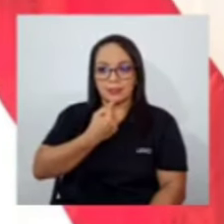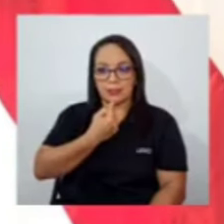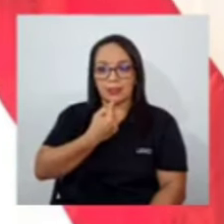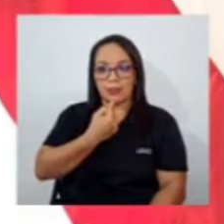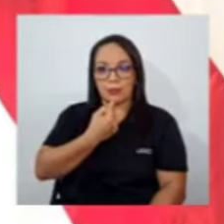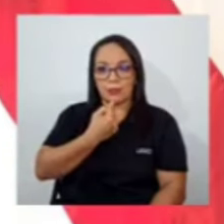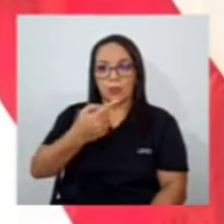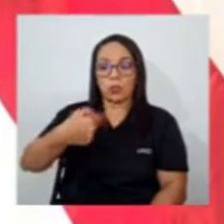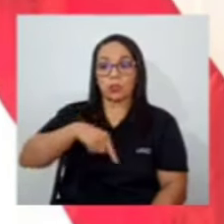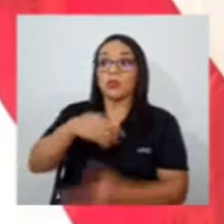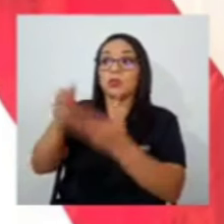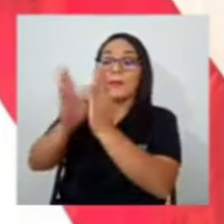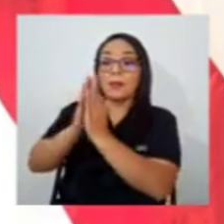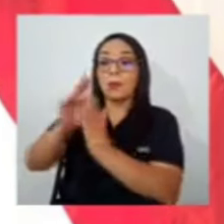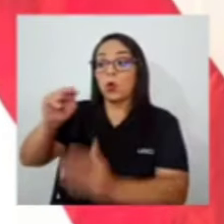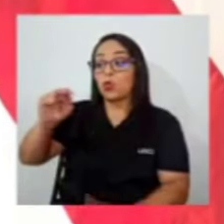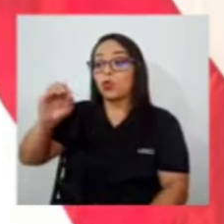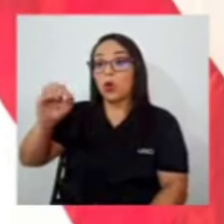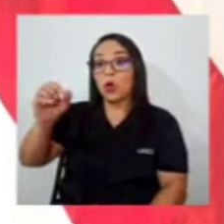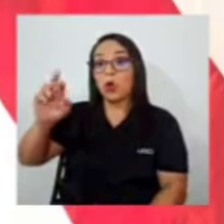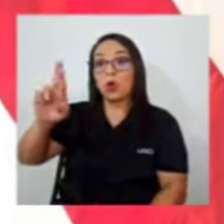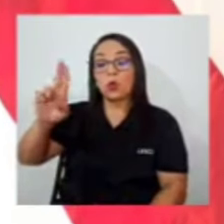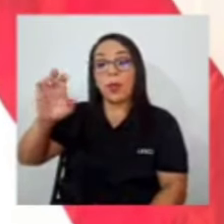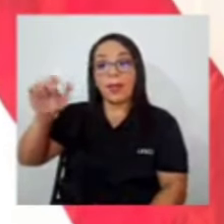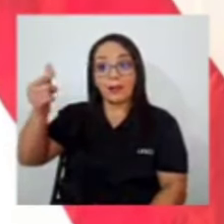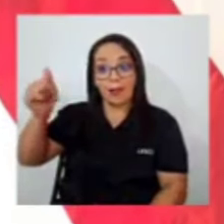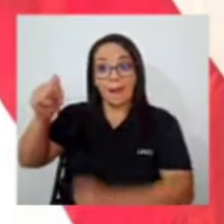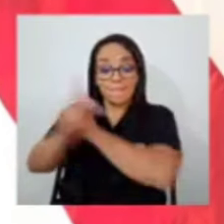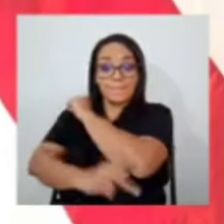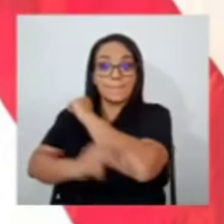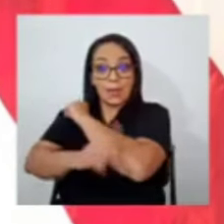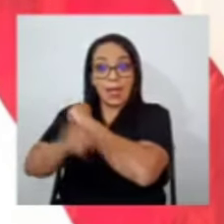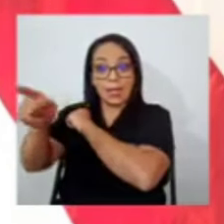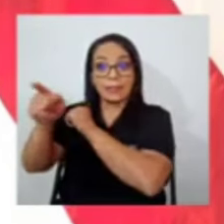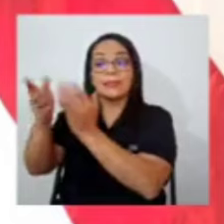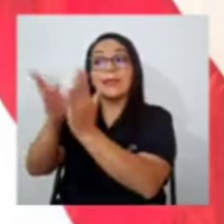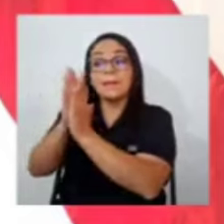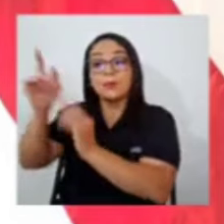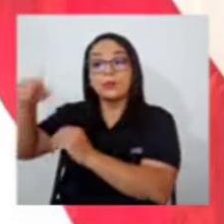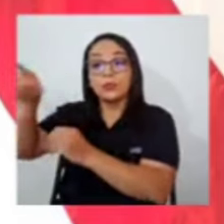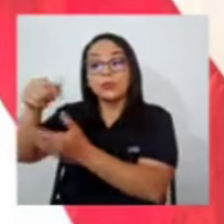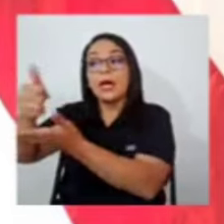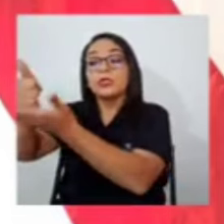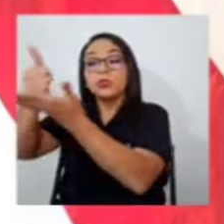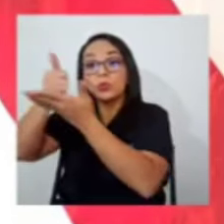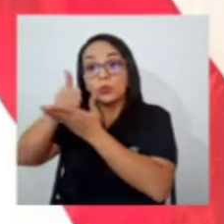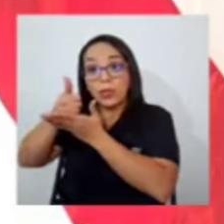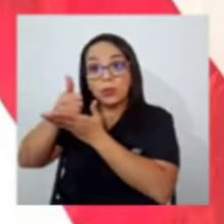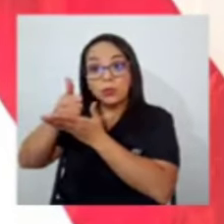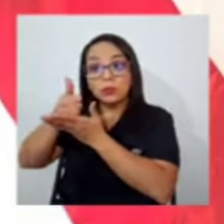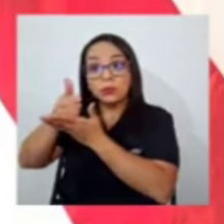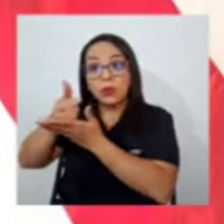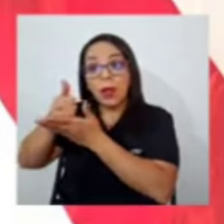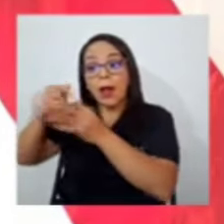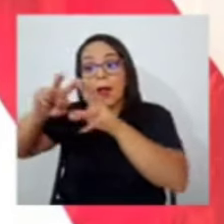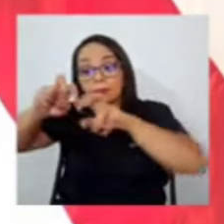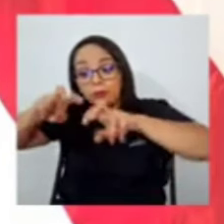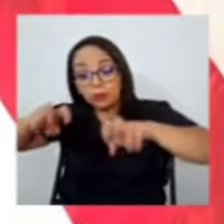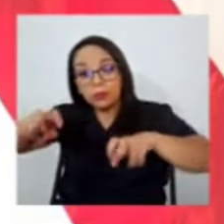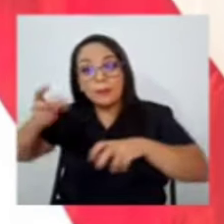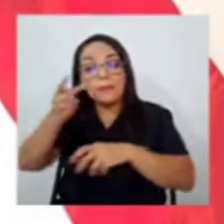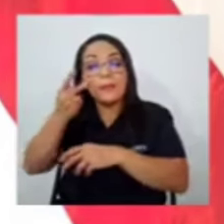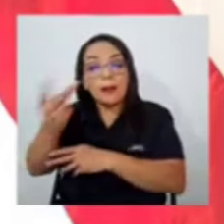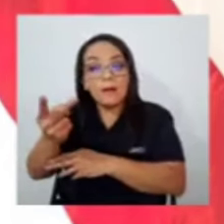Noruega que nos ayude a determinar si ahí hay, para